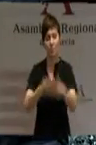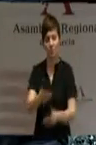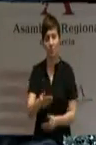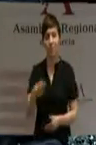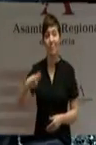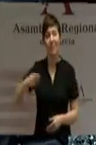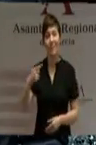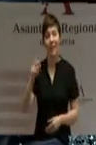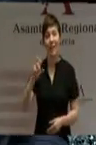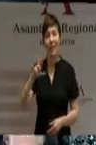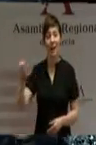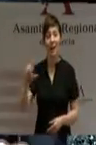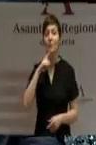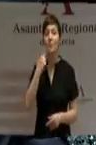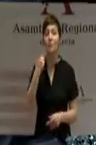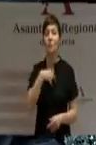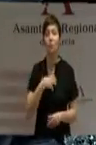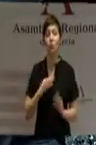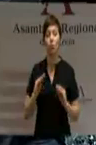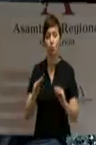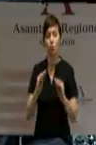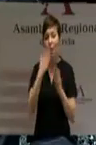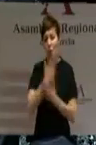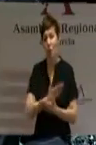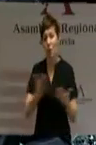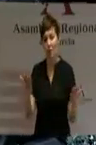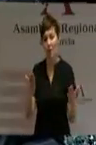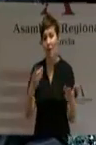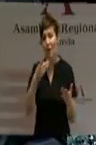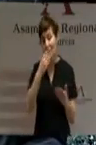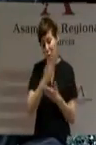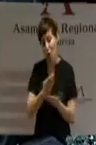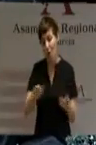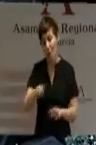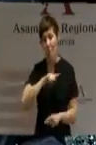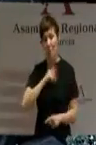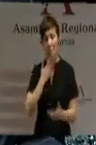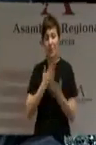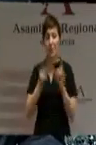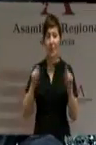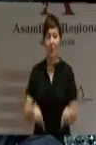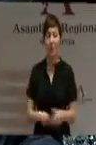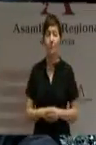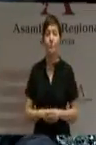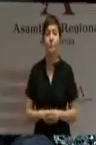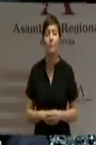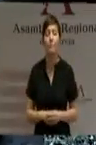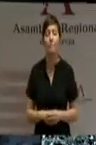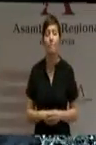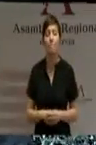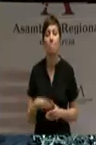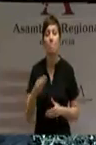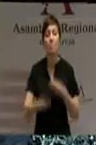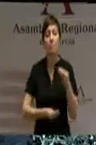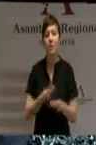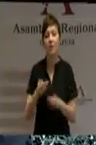esfuerzo conjunto basado en la confianza mutua con los ciudadanos y el Gobierno. Para ello trabajará con